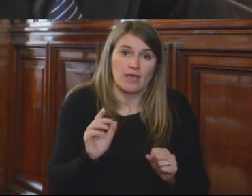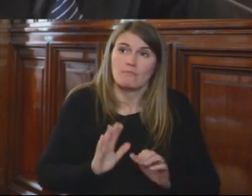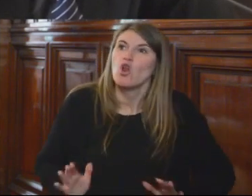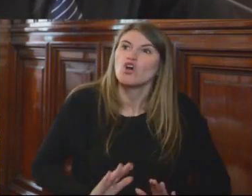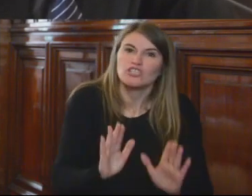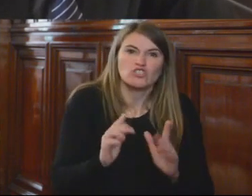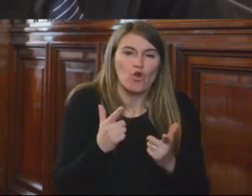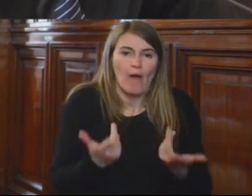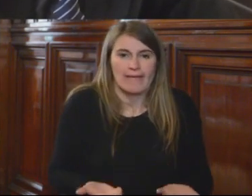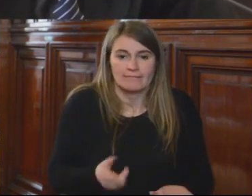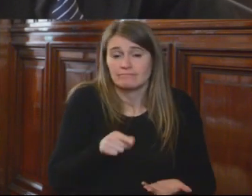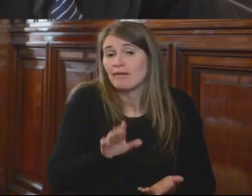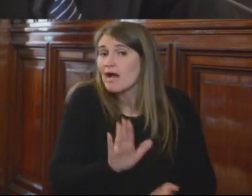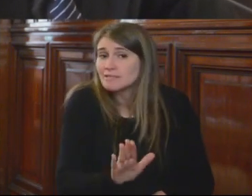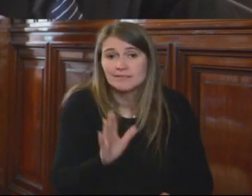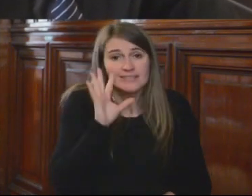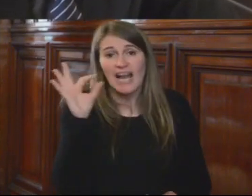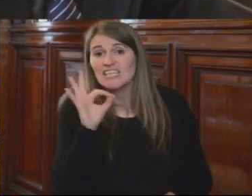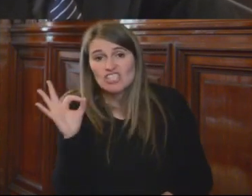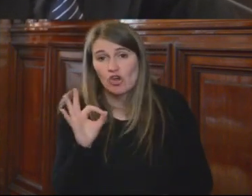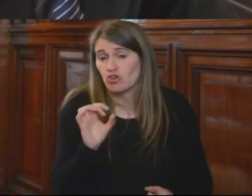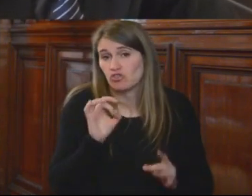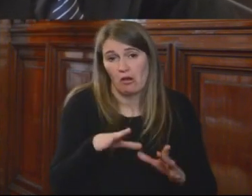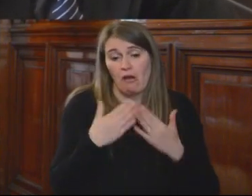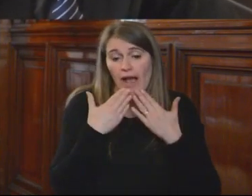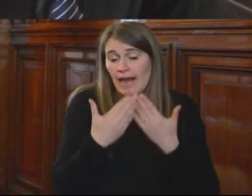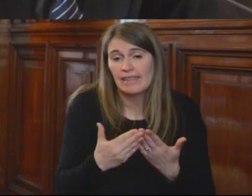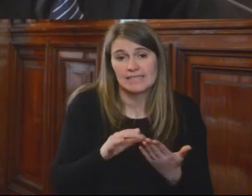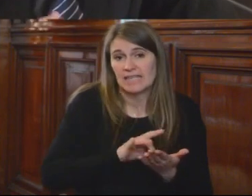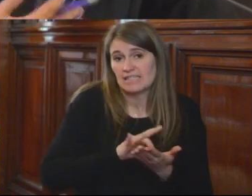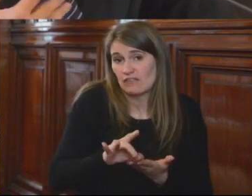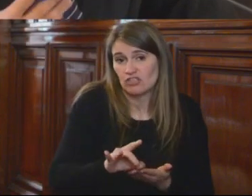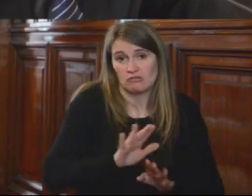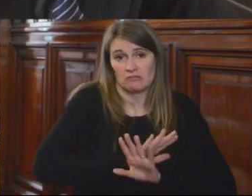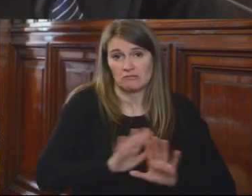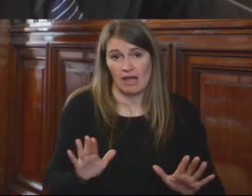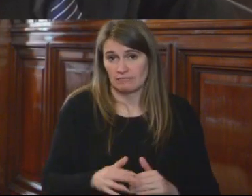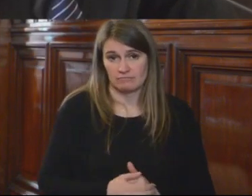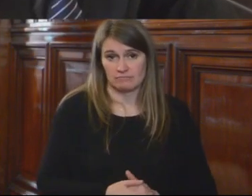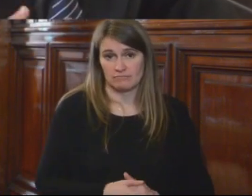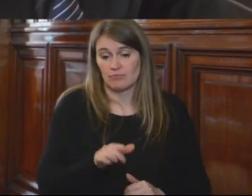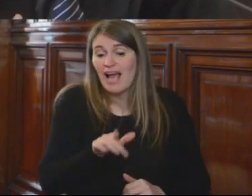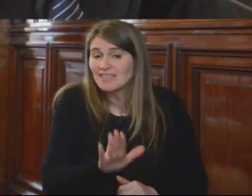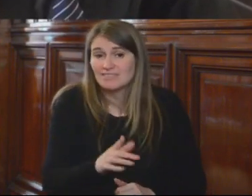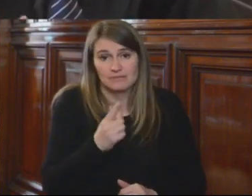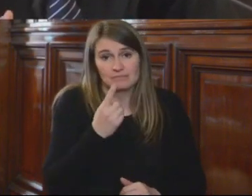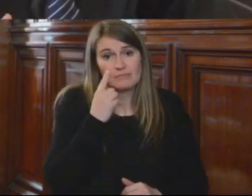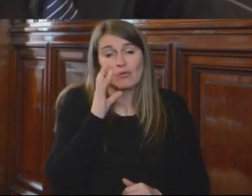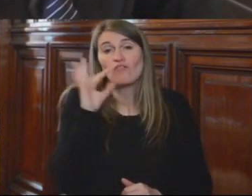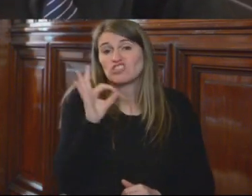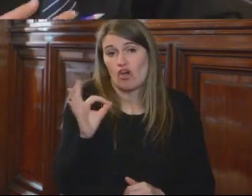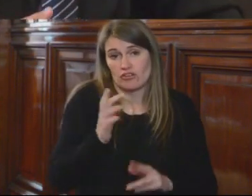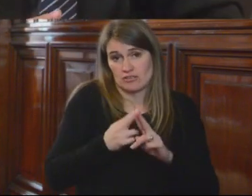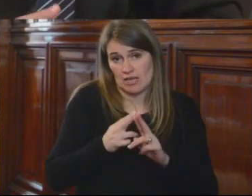un proceso. simplemente se le agradece por sus servicios y es así que entran los nuevos funcionarios que sí han hecho la carrera